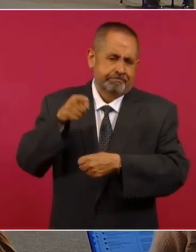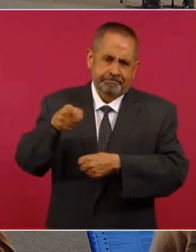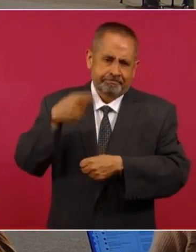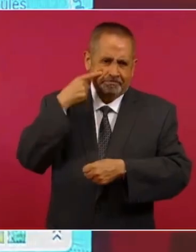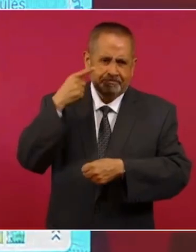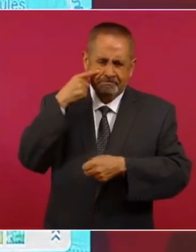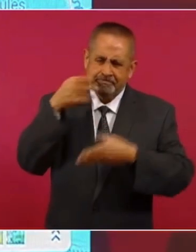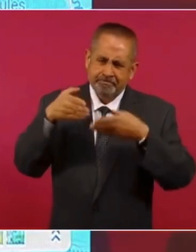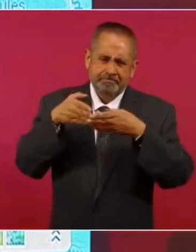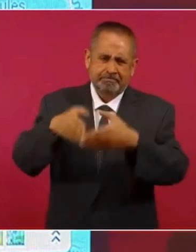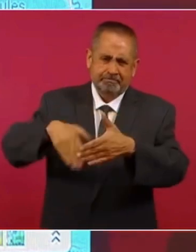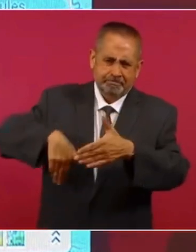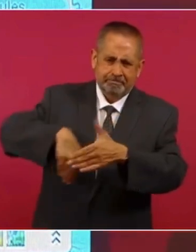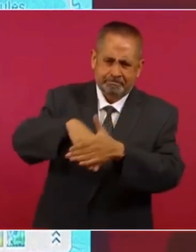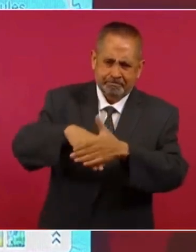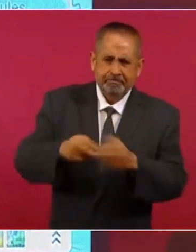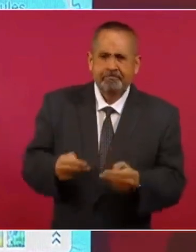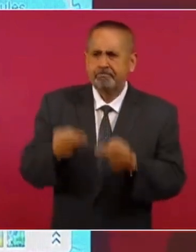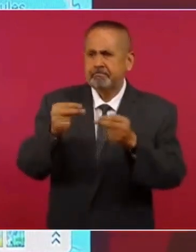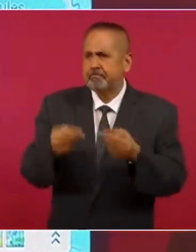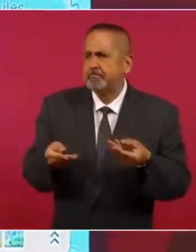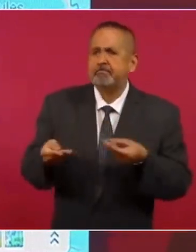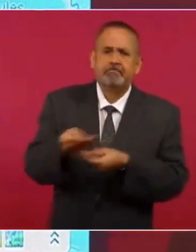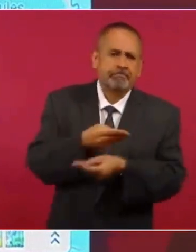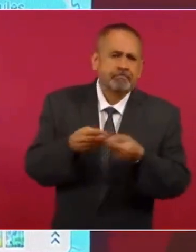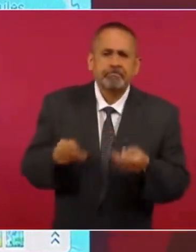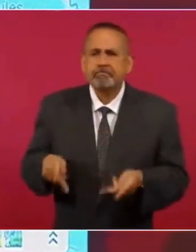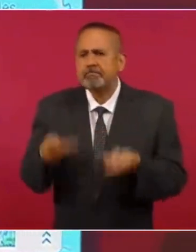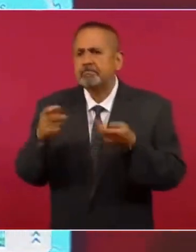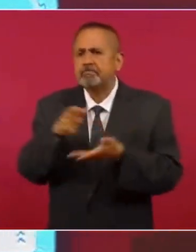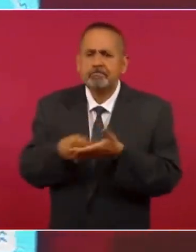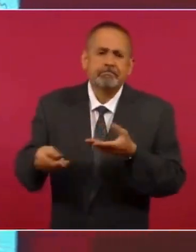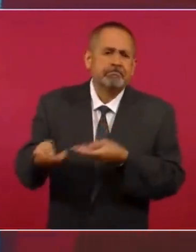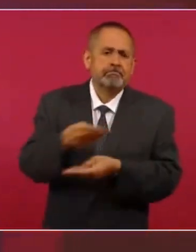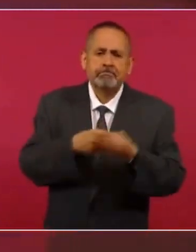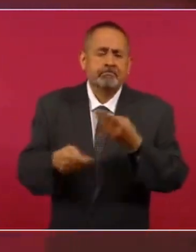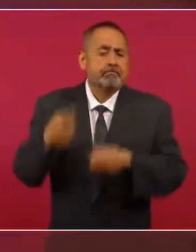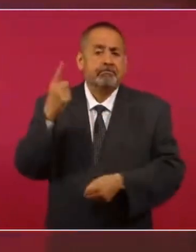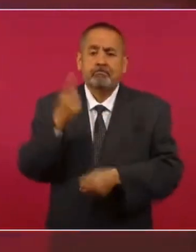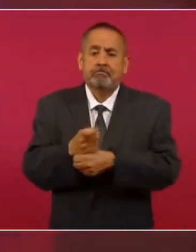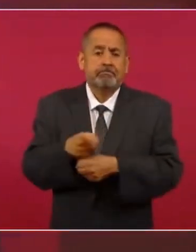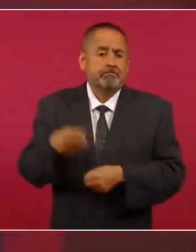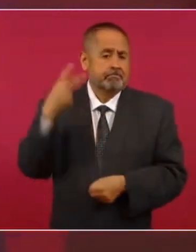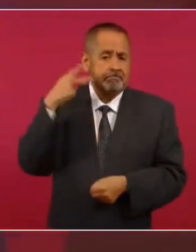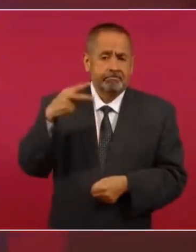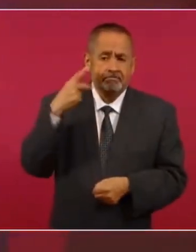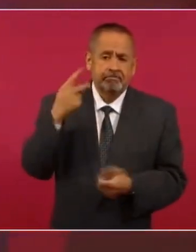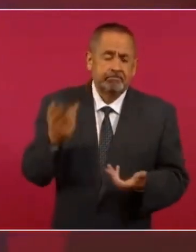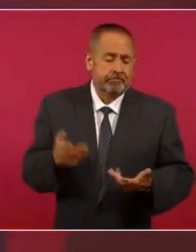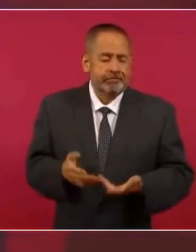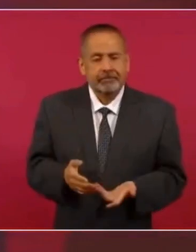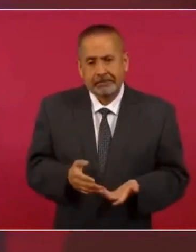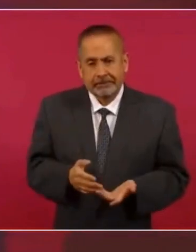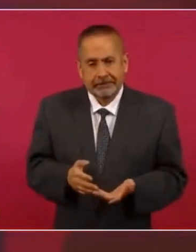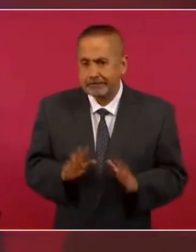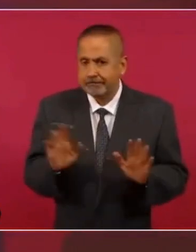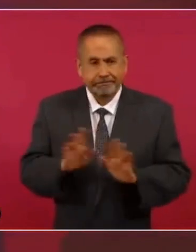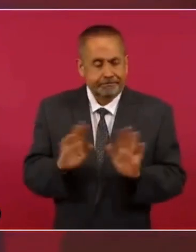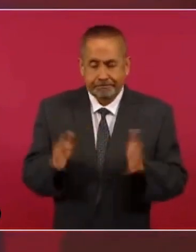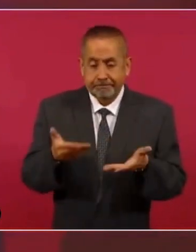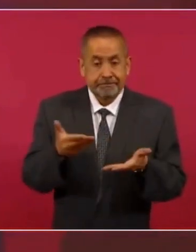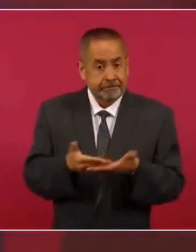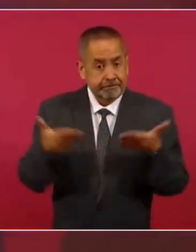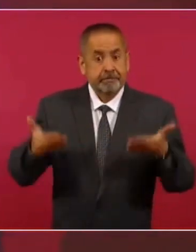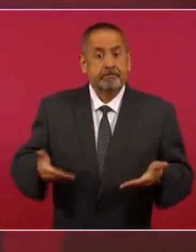mercante y el principal puerto del país, ahora el principal puerto